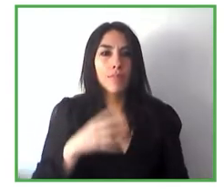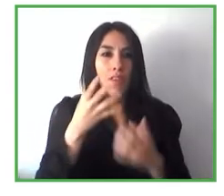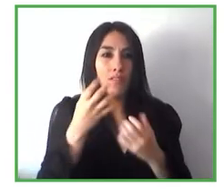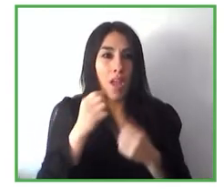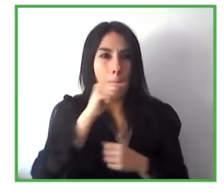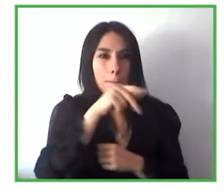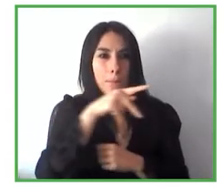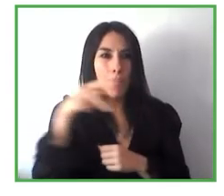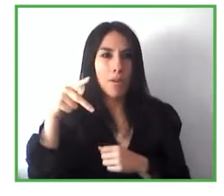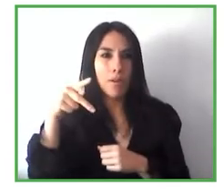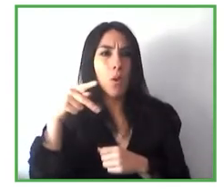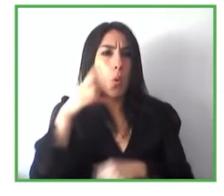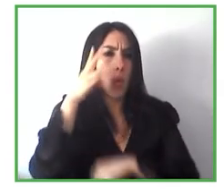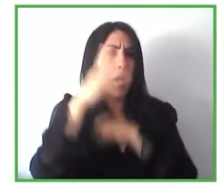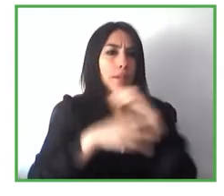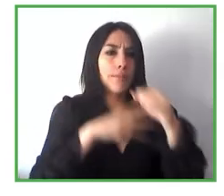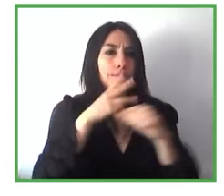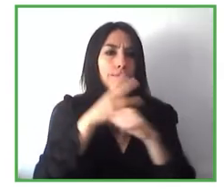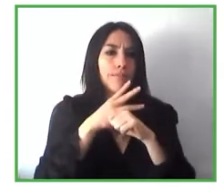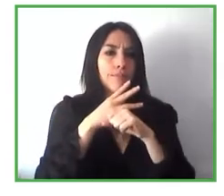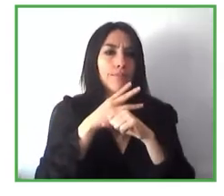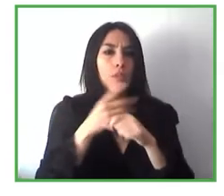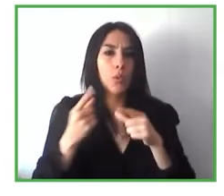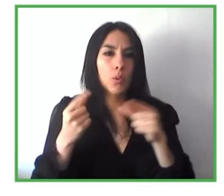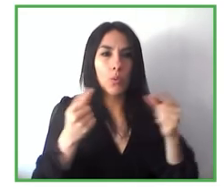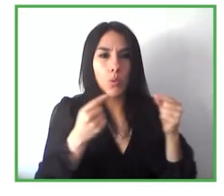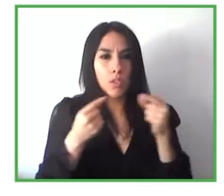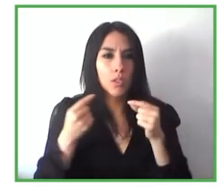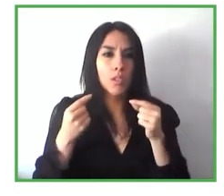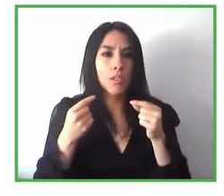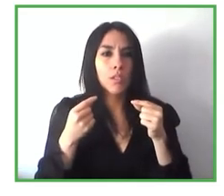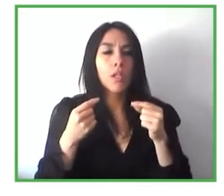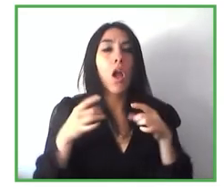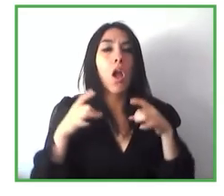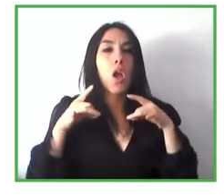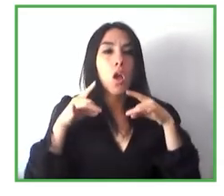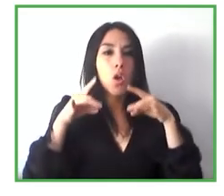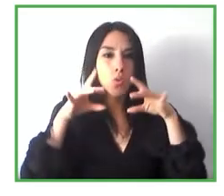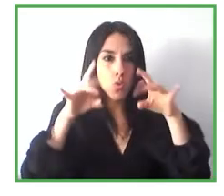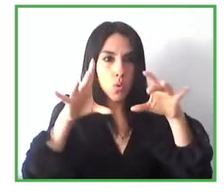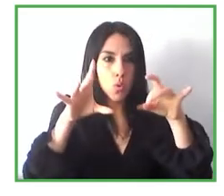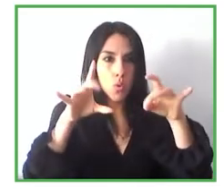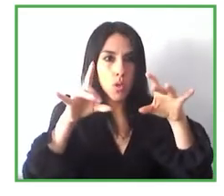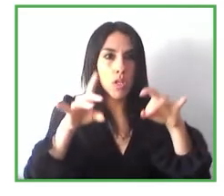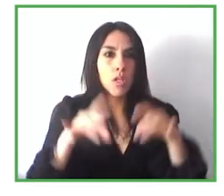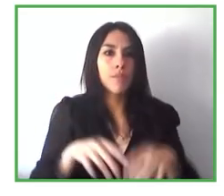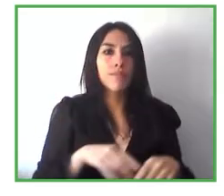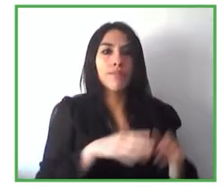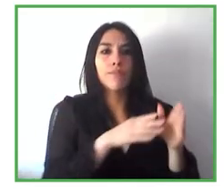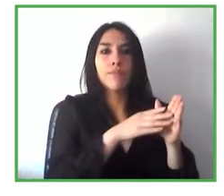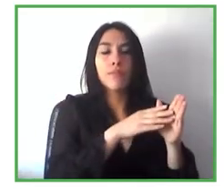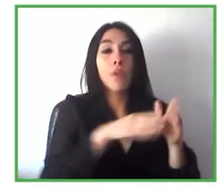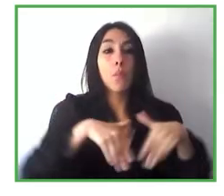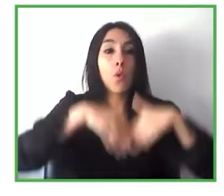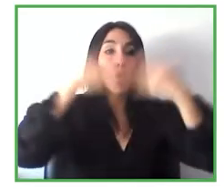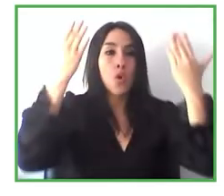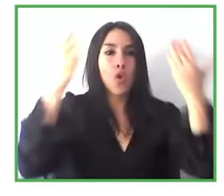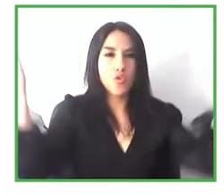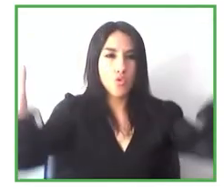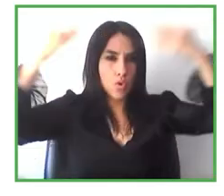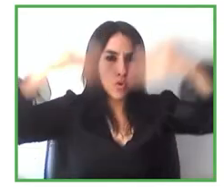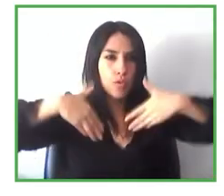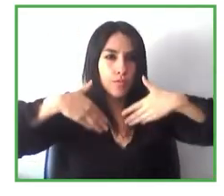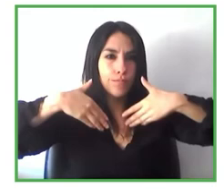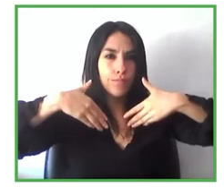en Australia hasta que anochece en todo lo que es América en Estados Unidos imagina el rango horario que trabajamos en